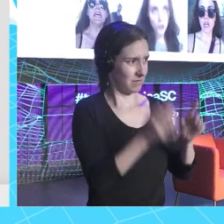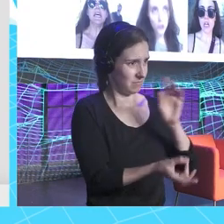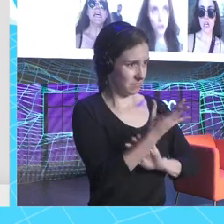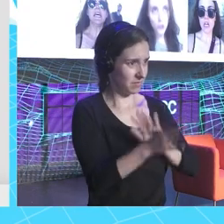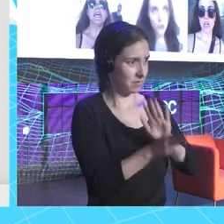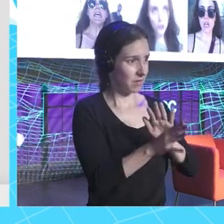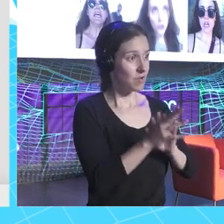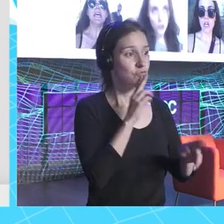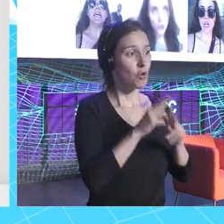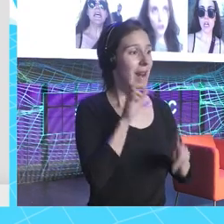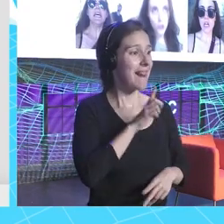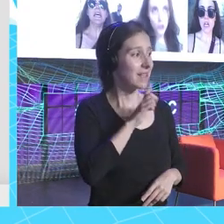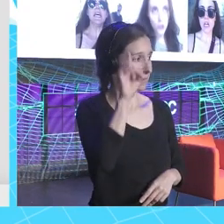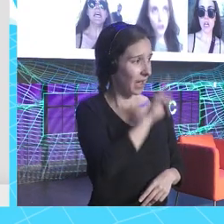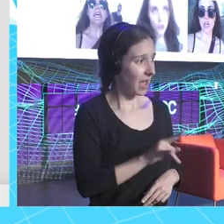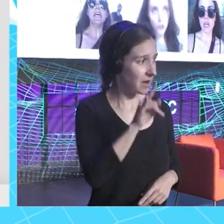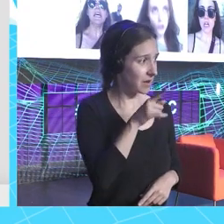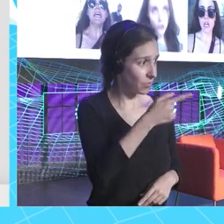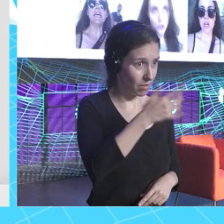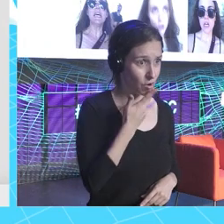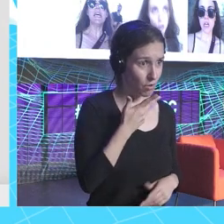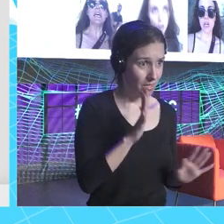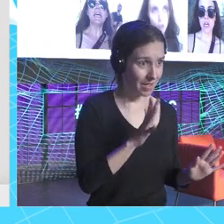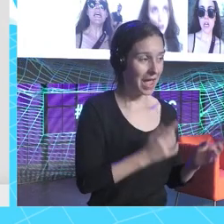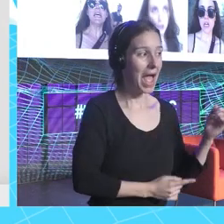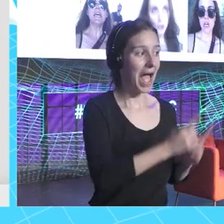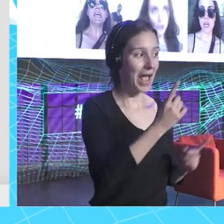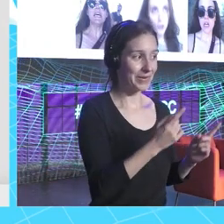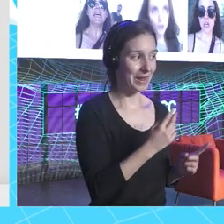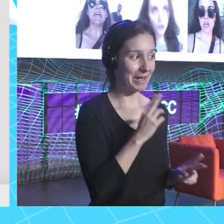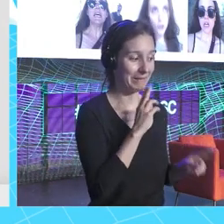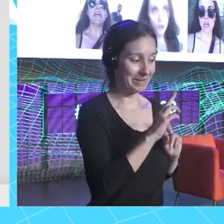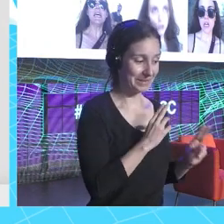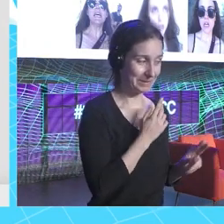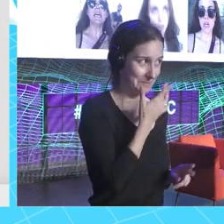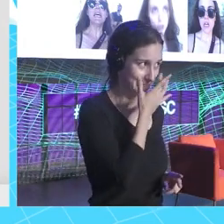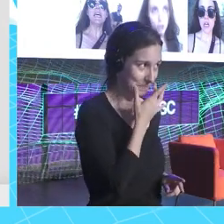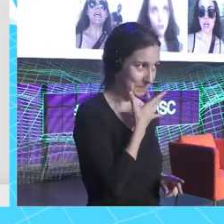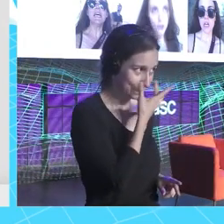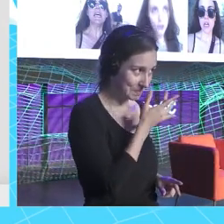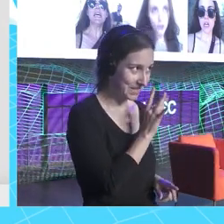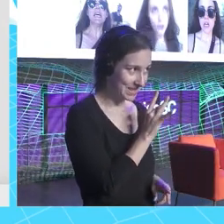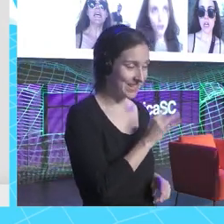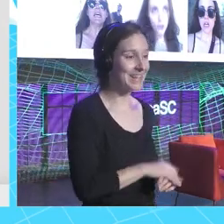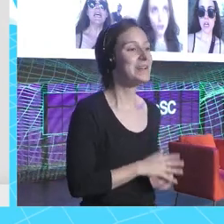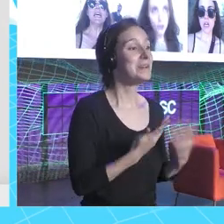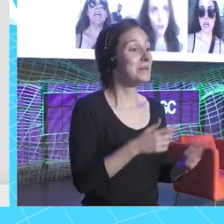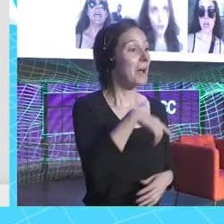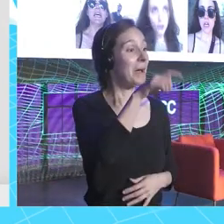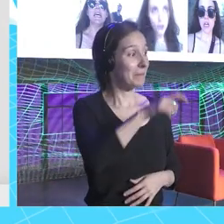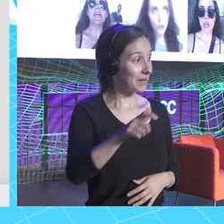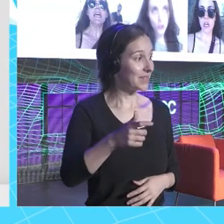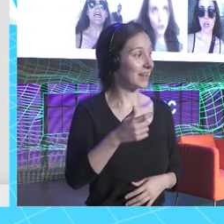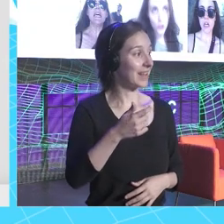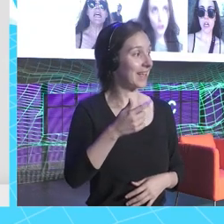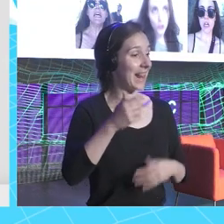Lesbicanarias. ¿Alguien conoce esa web? Hay algunas voces tímidas ahí que sí. Bueno, unas leyendas, esas personas que nos ponían